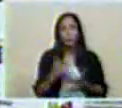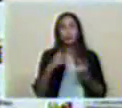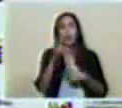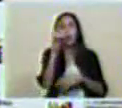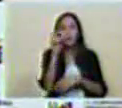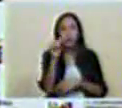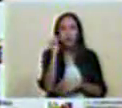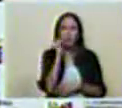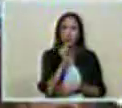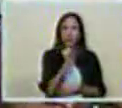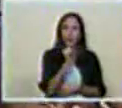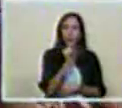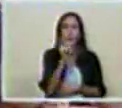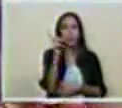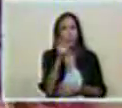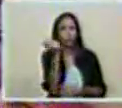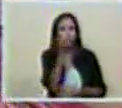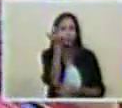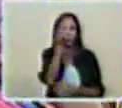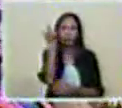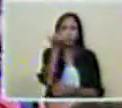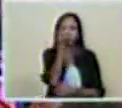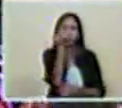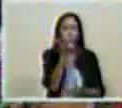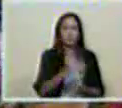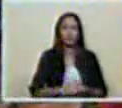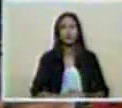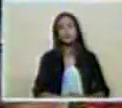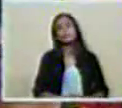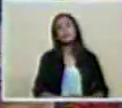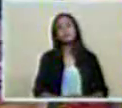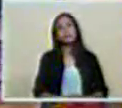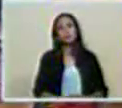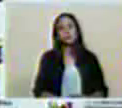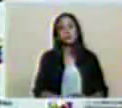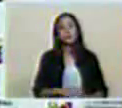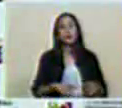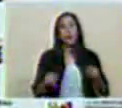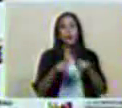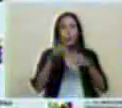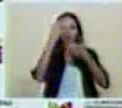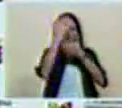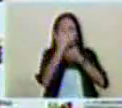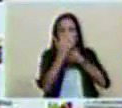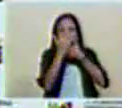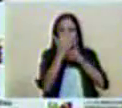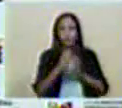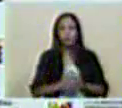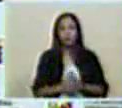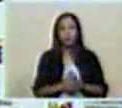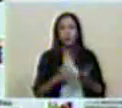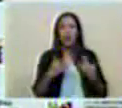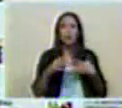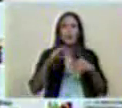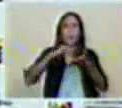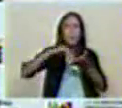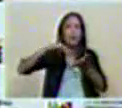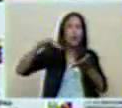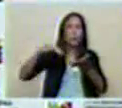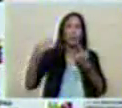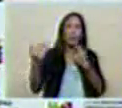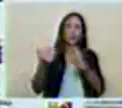sábado, ataque terrorista de una unidad mandada desde Miami